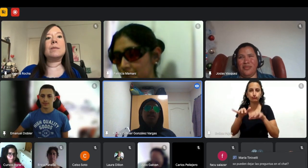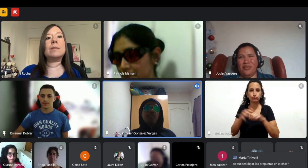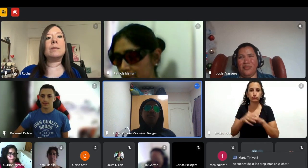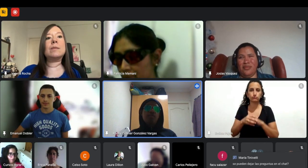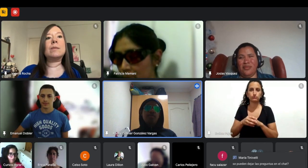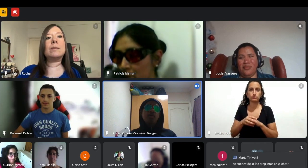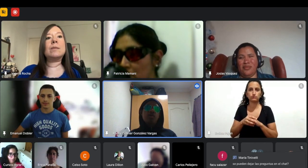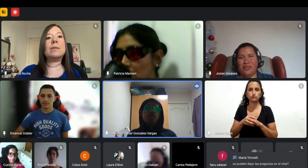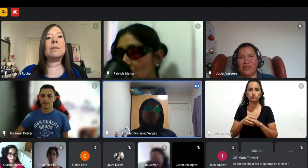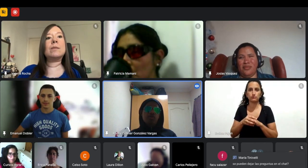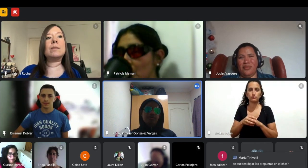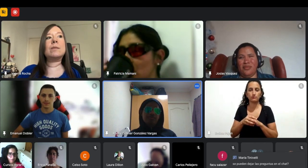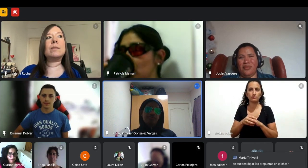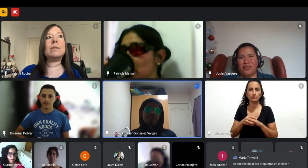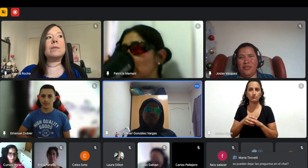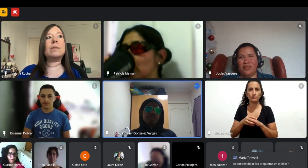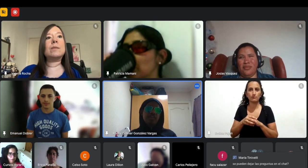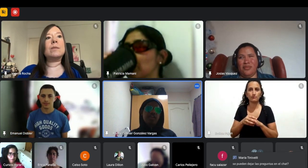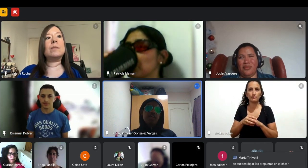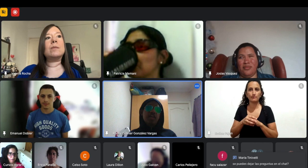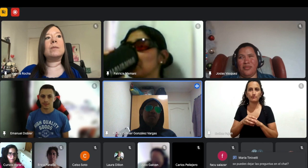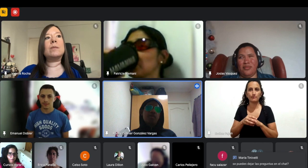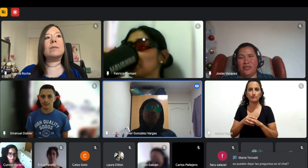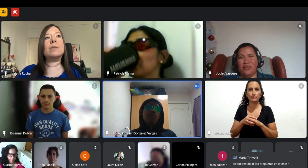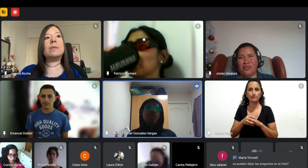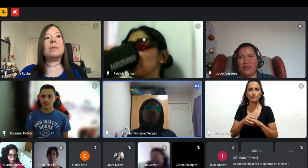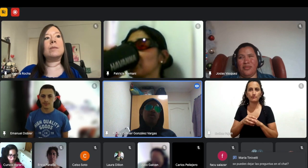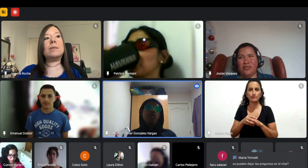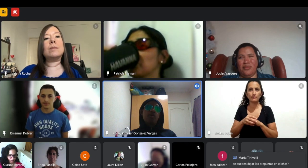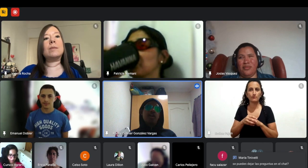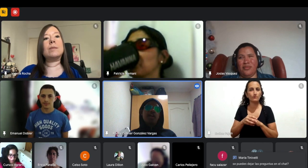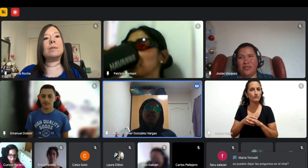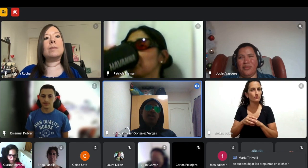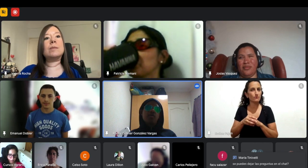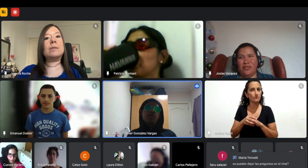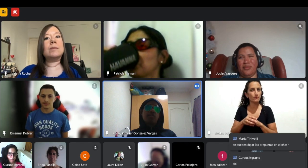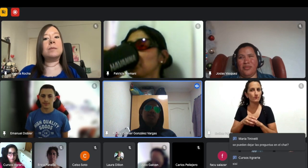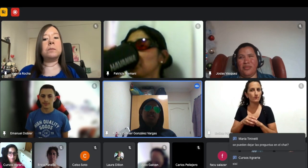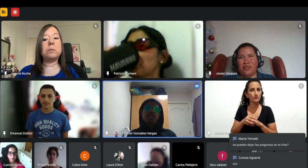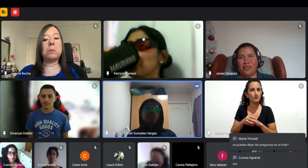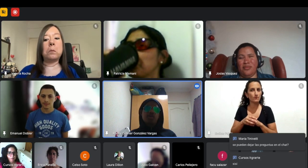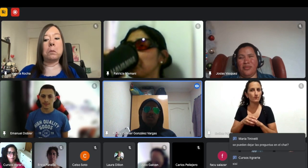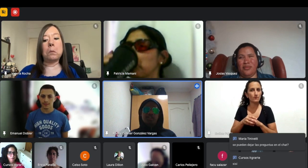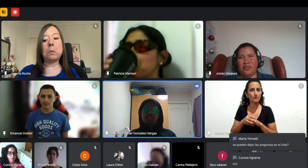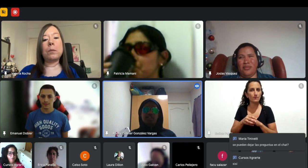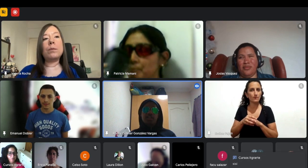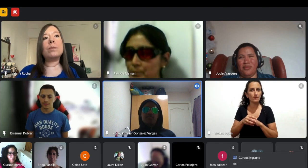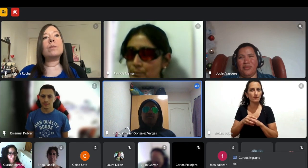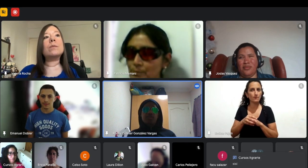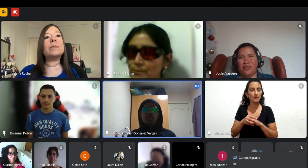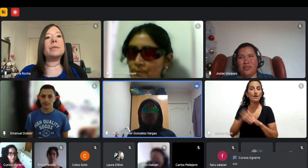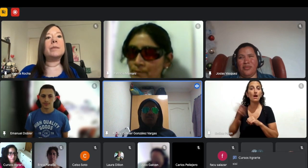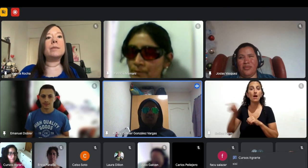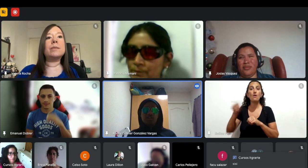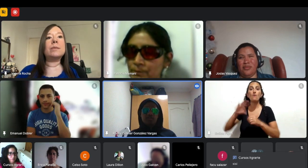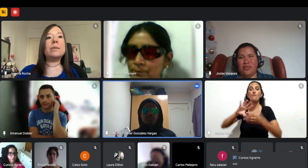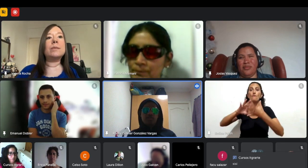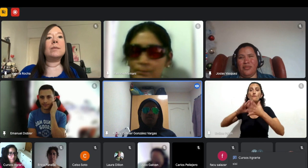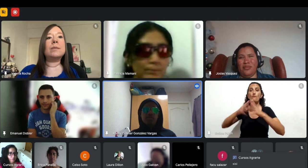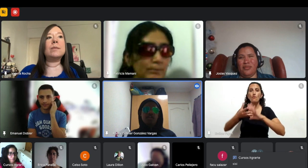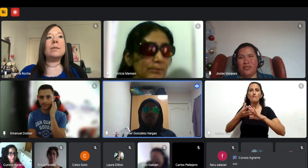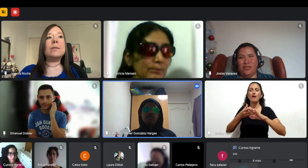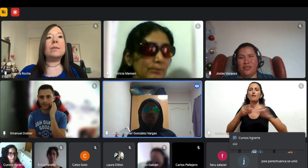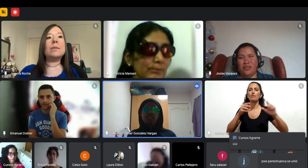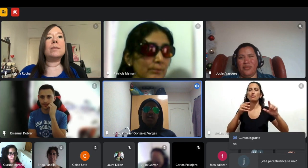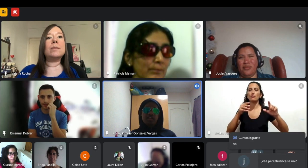el propio el propio como editor que tiene del fin o algo así es